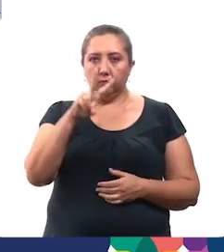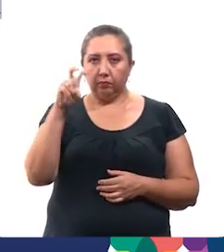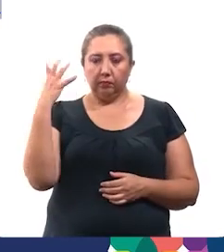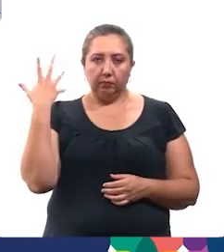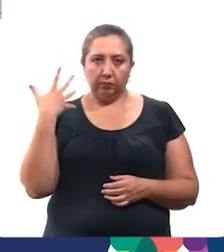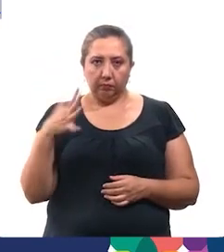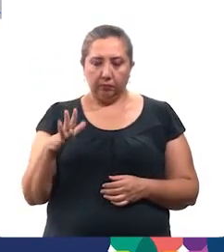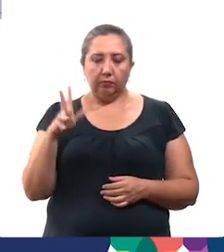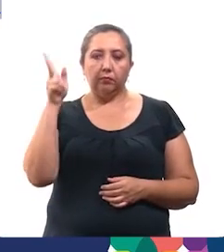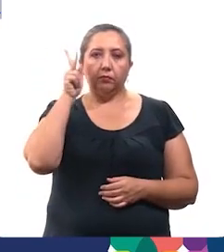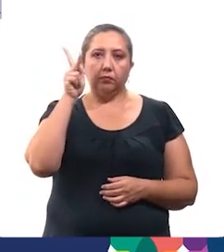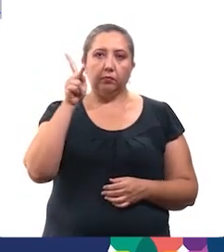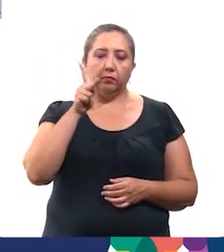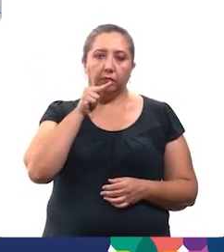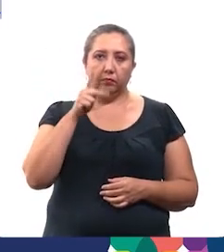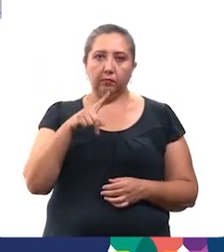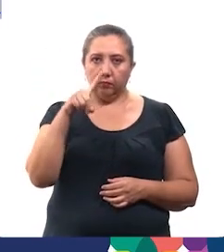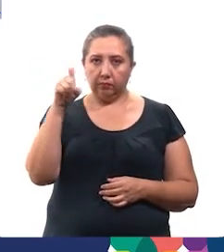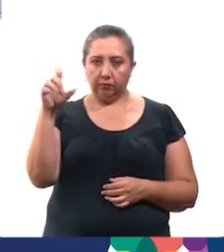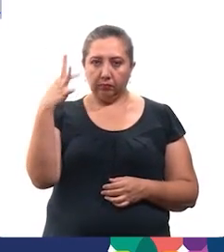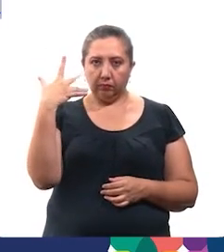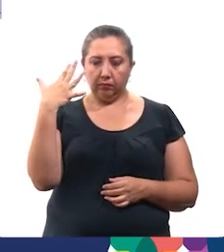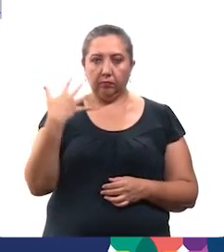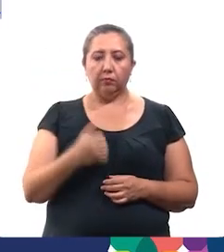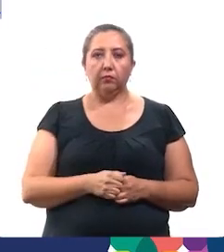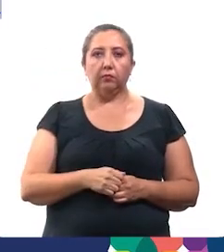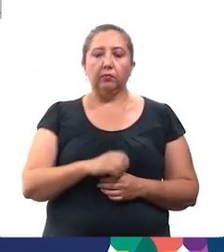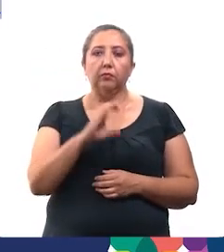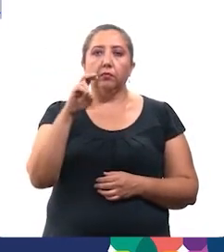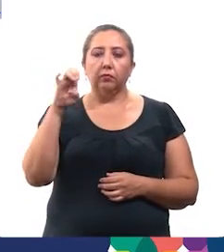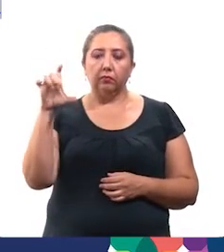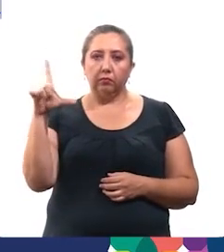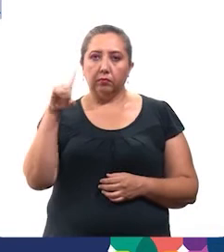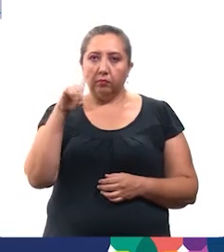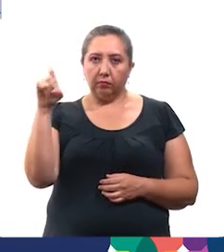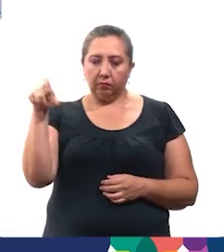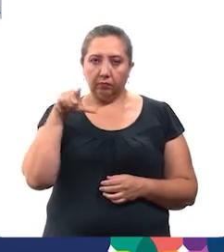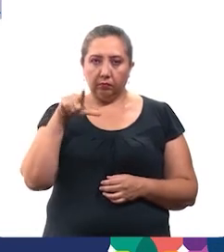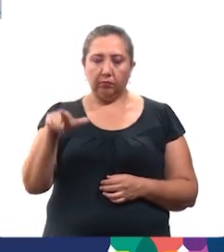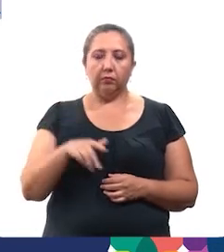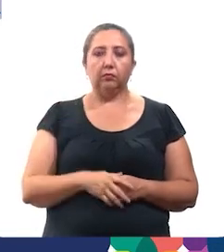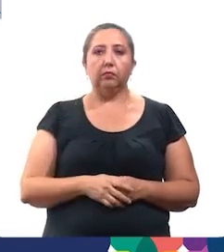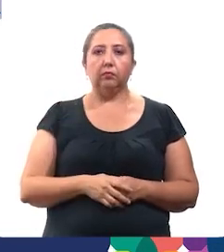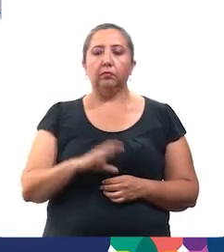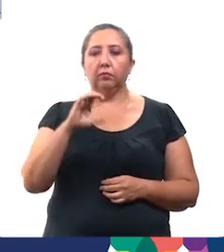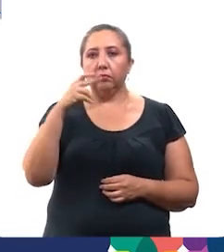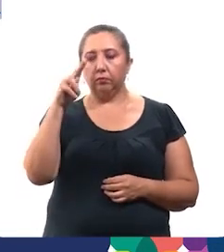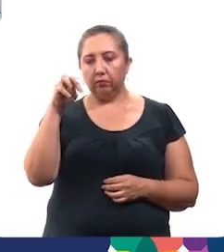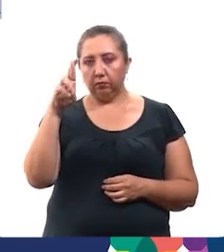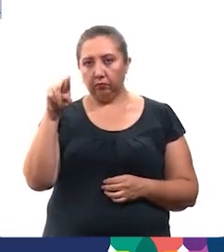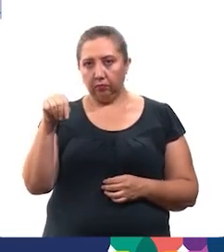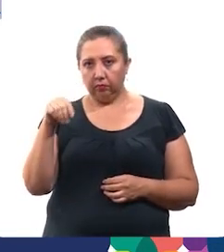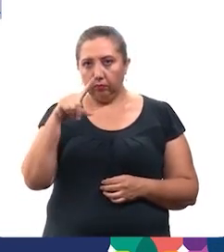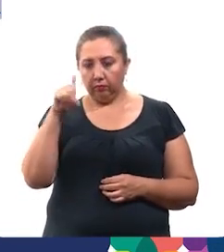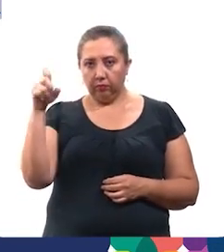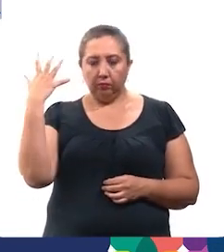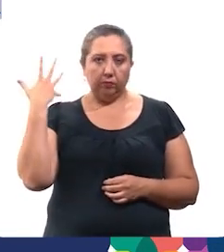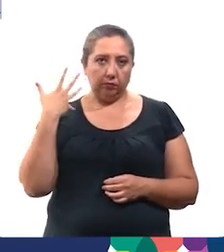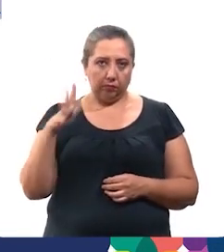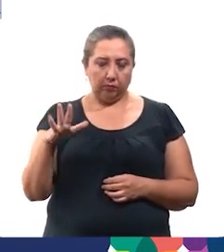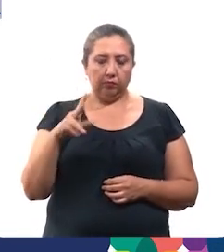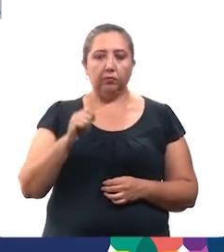shamanil, 12,692 tu lakenil, 5,059 tu chumukil, 8,123 tu nojolil, 12